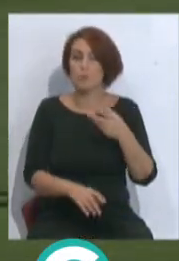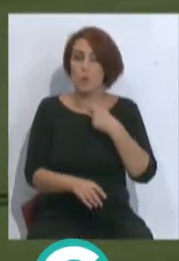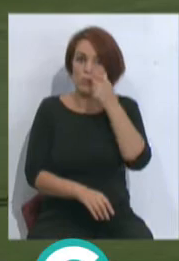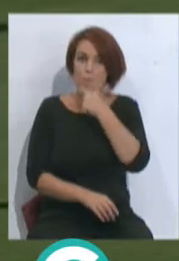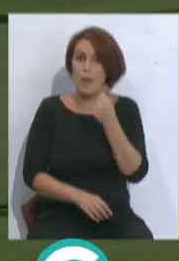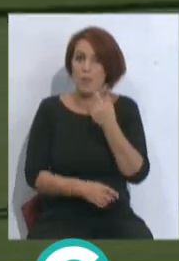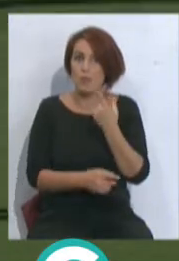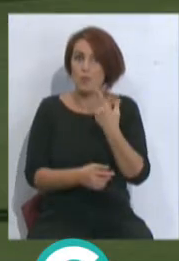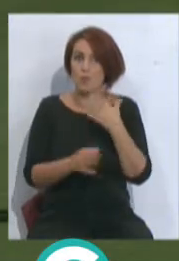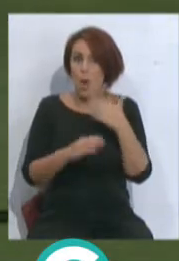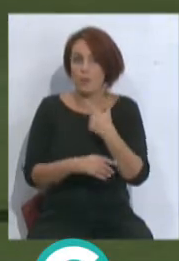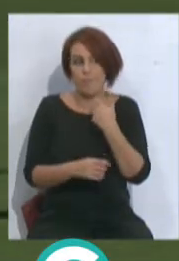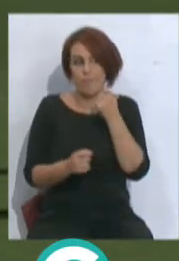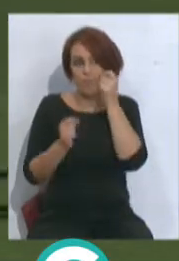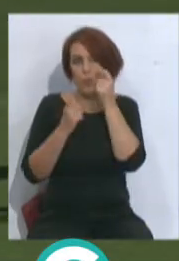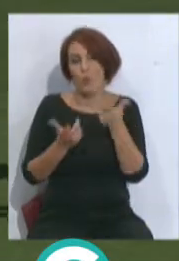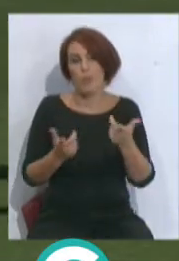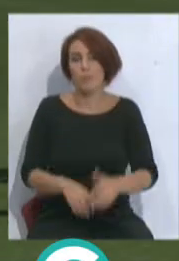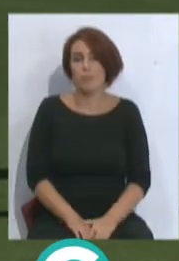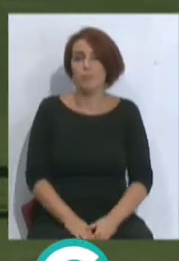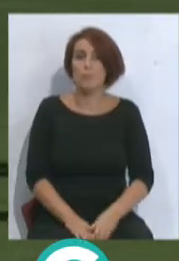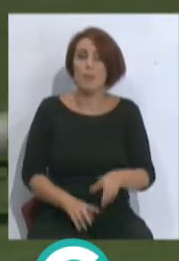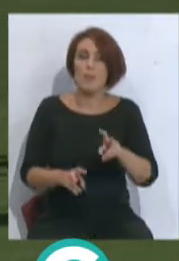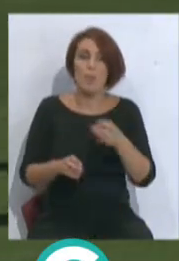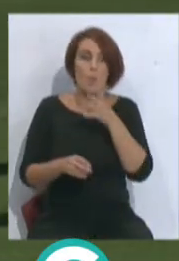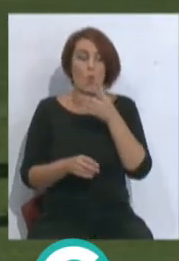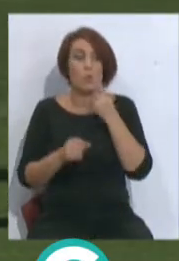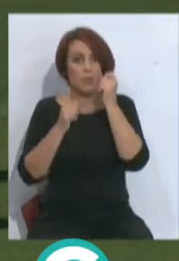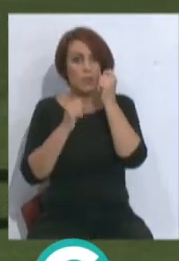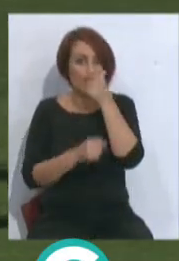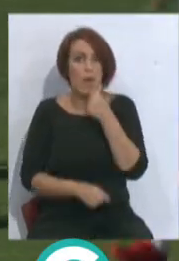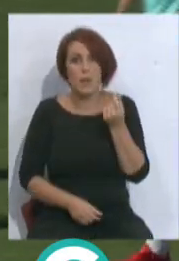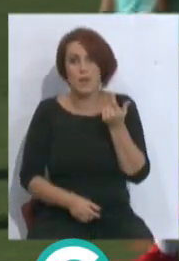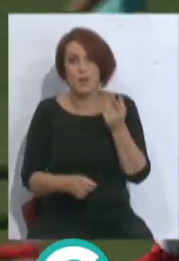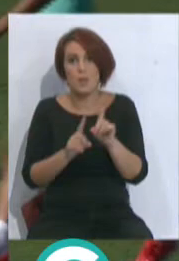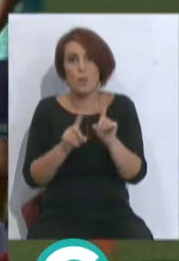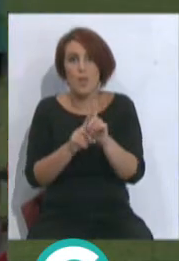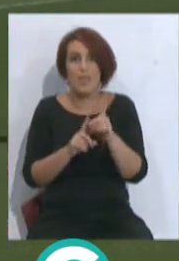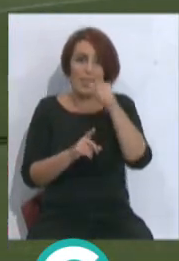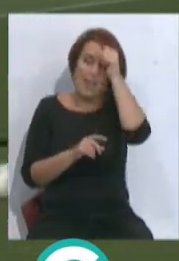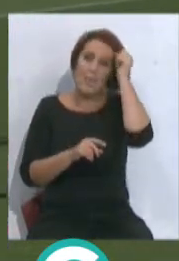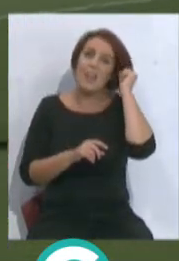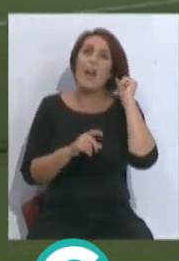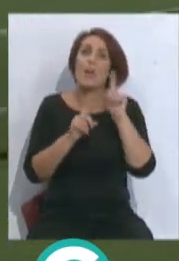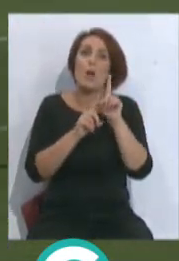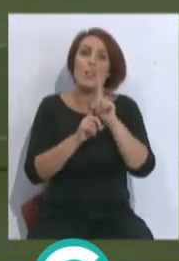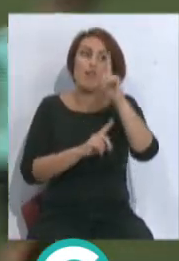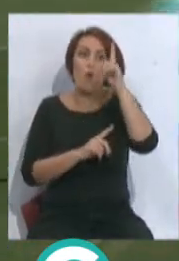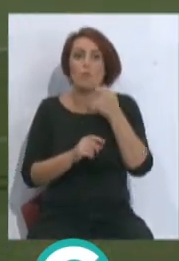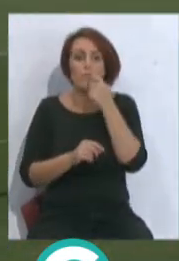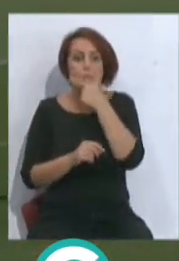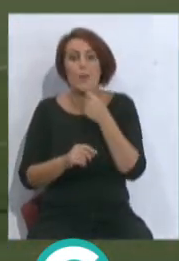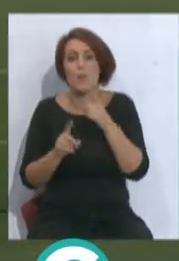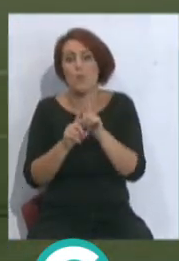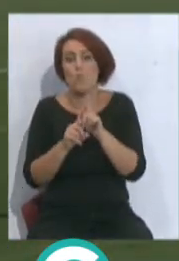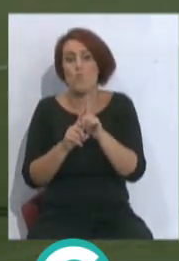Mari también la noté él mucho. Lo habrá tocado desde el inicio. Porque José Mari, para él, si se ve a Dios, es su profeta, es la tierra. Lo de José